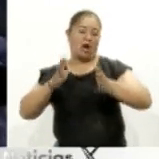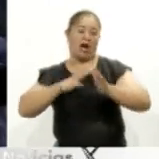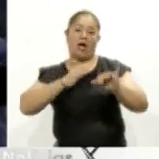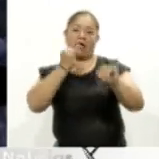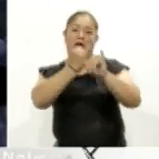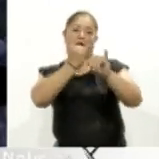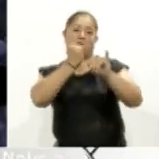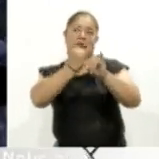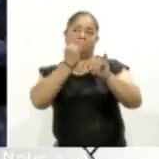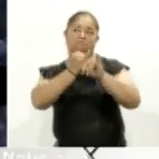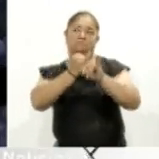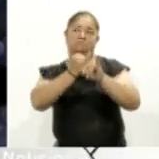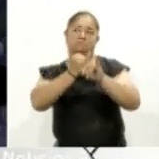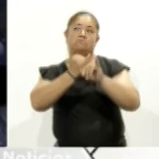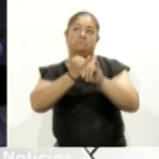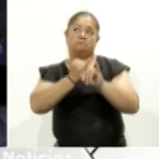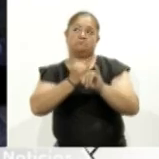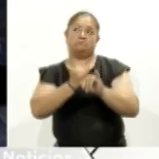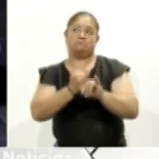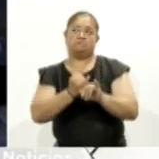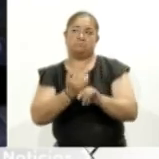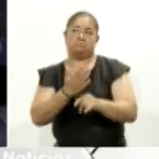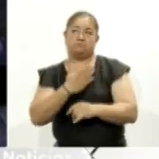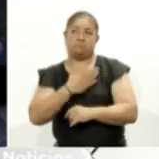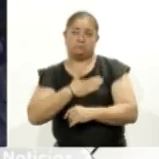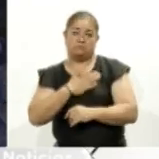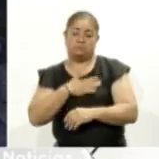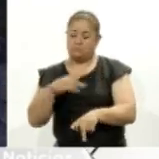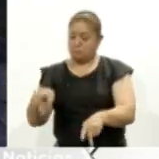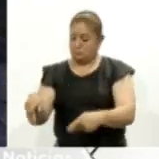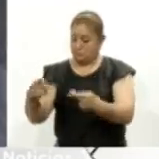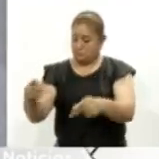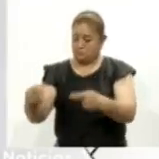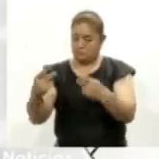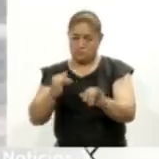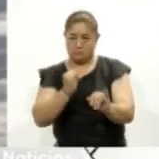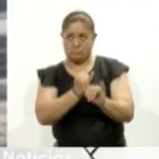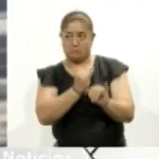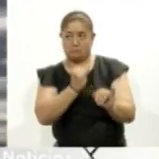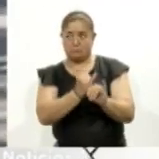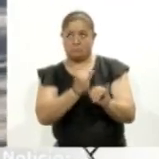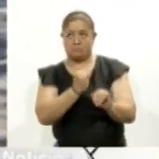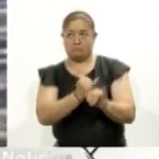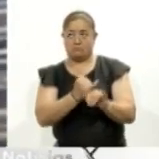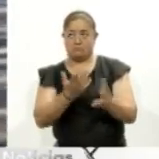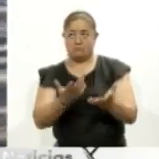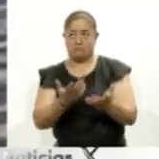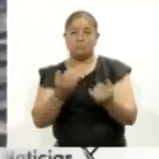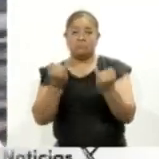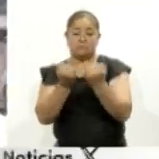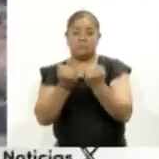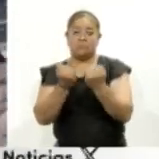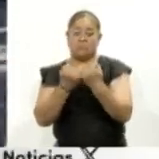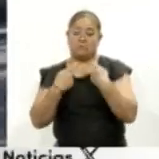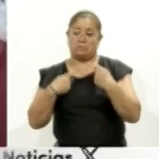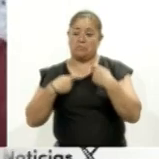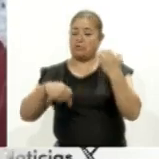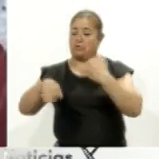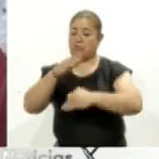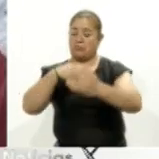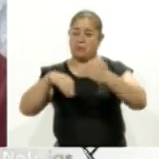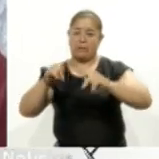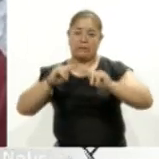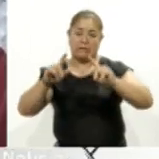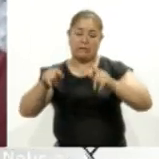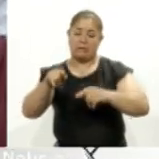línea de hecho yo me dedico a vender en línea también los habitantes de Tlaxcala coinciden en que